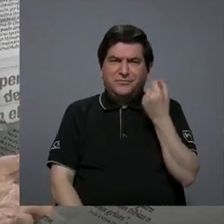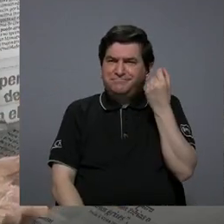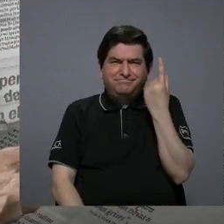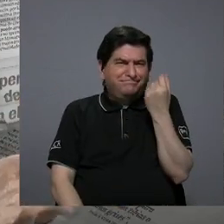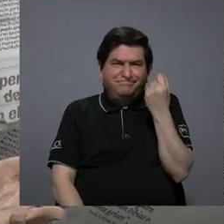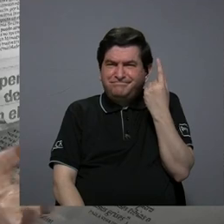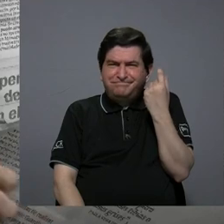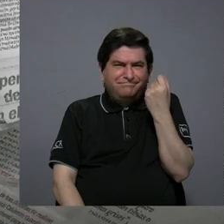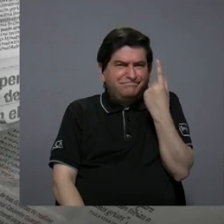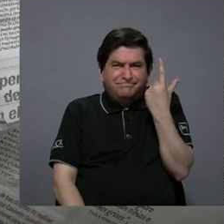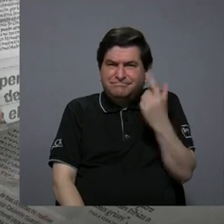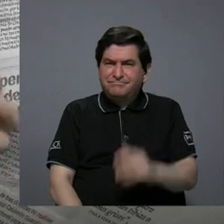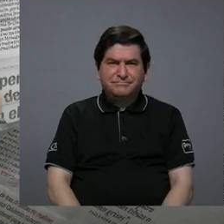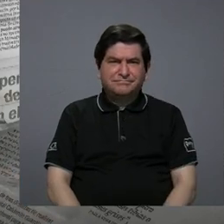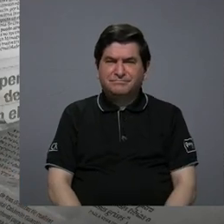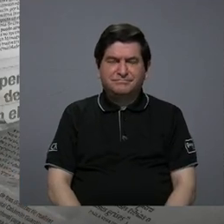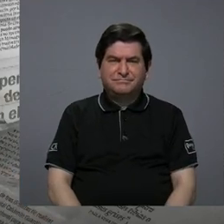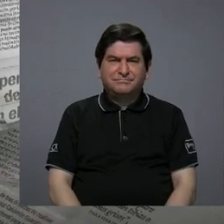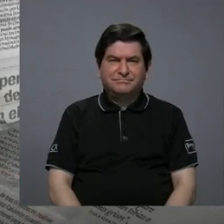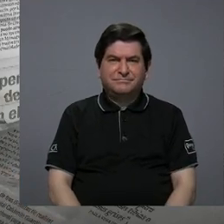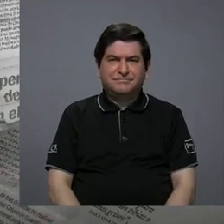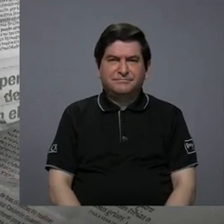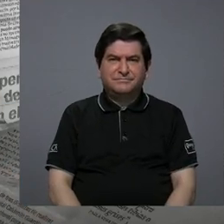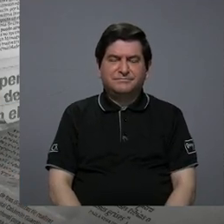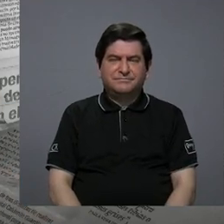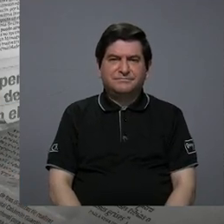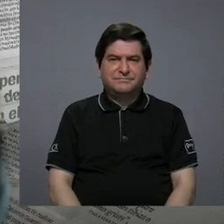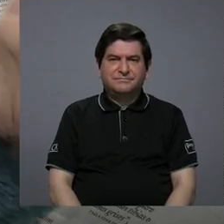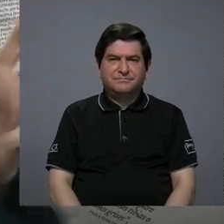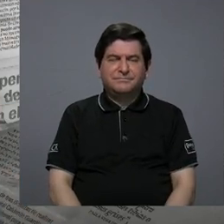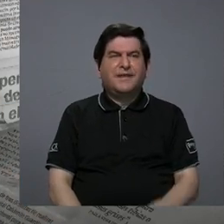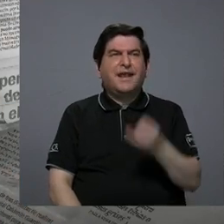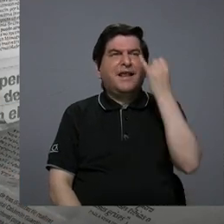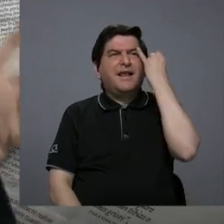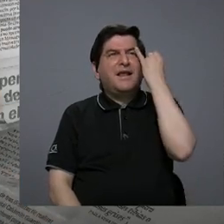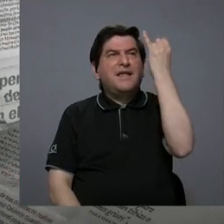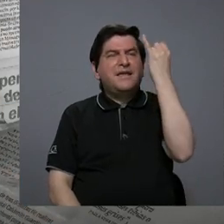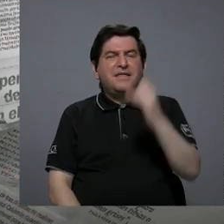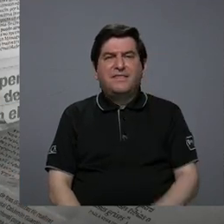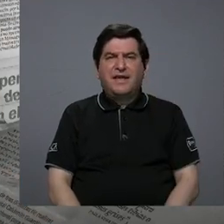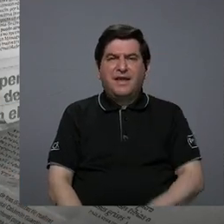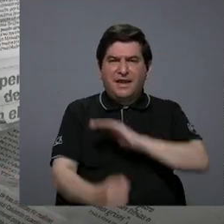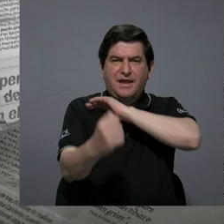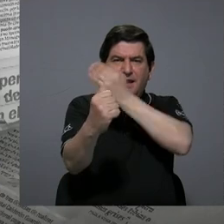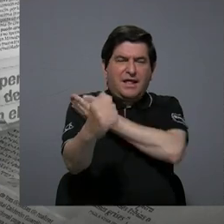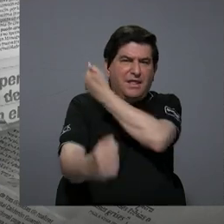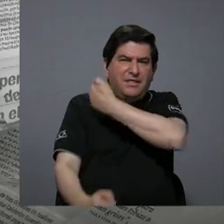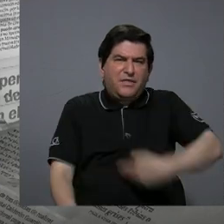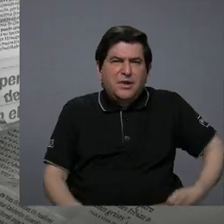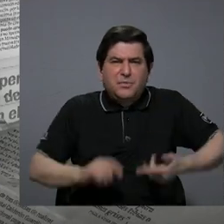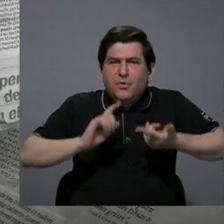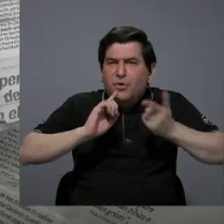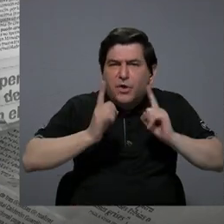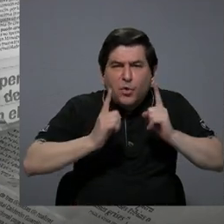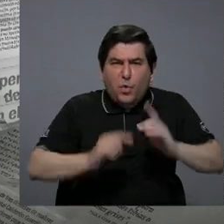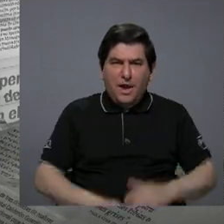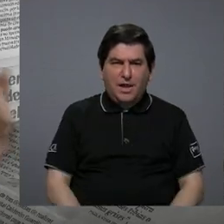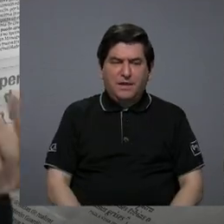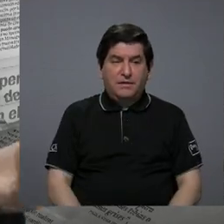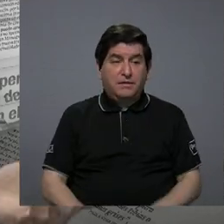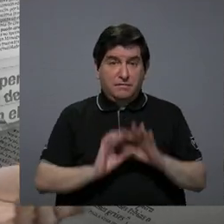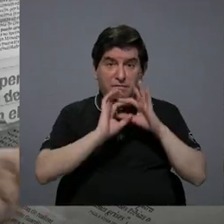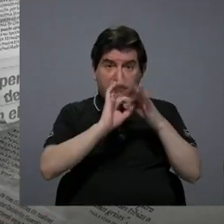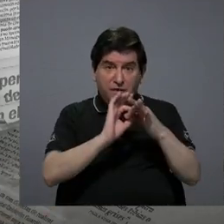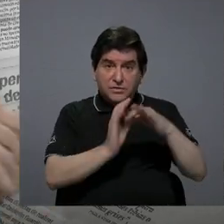comprender cuál es la idea del Ejecutivo en cuanto a